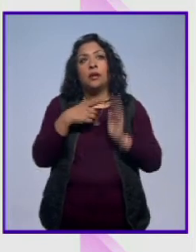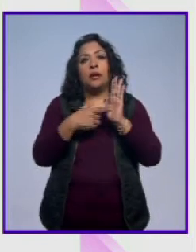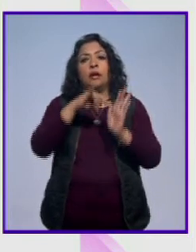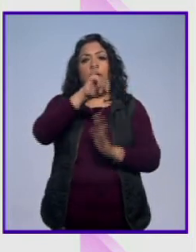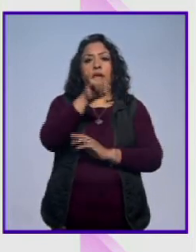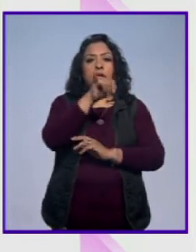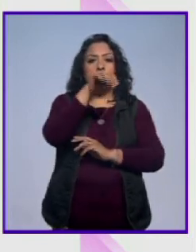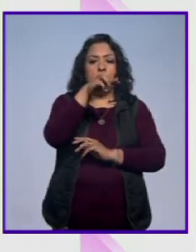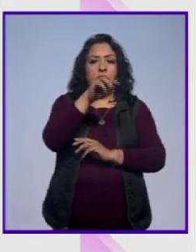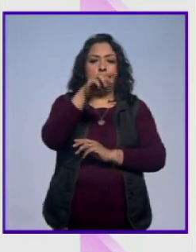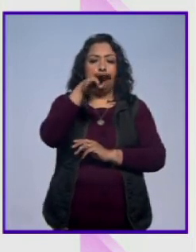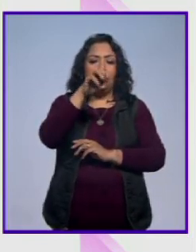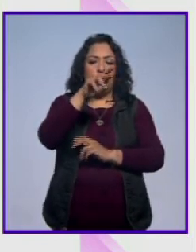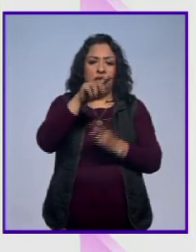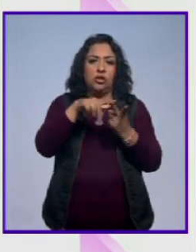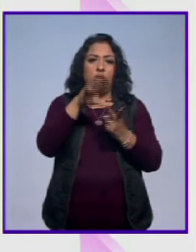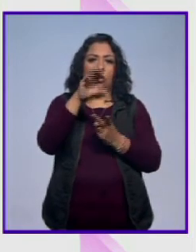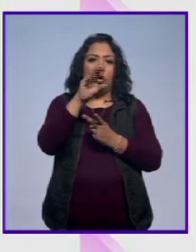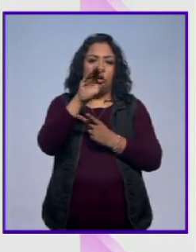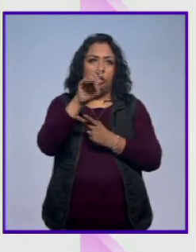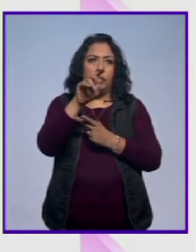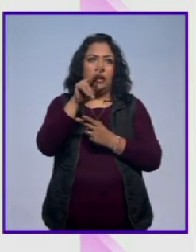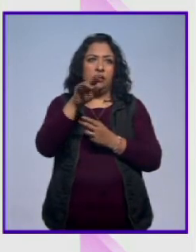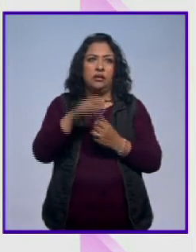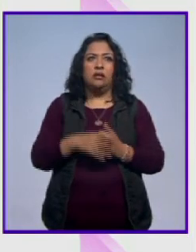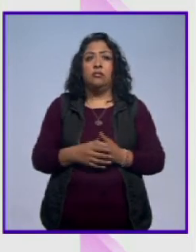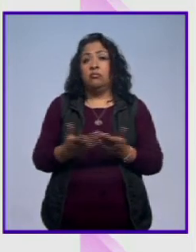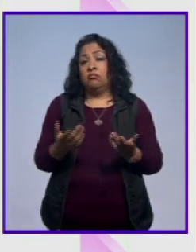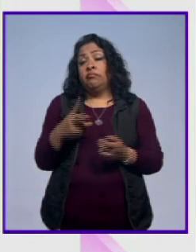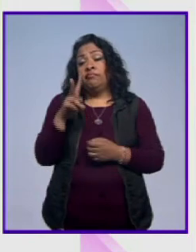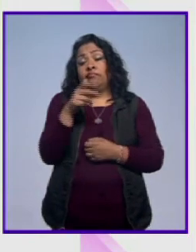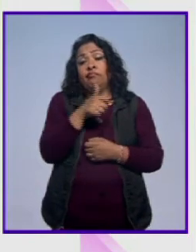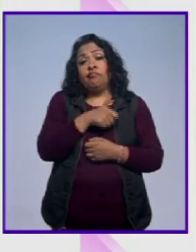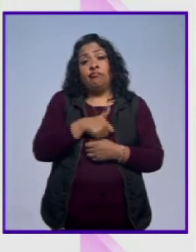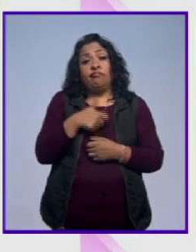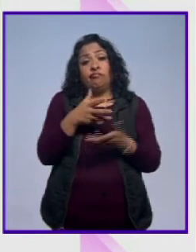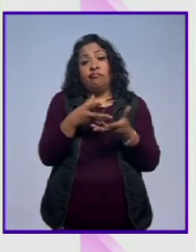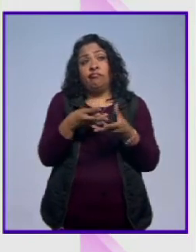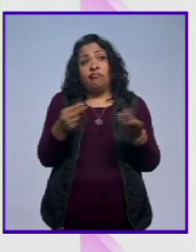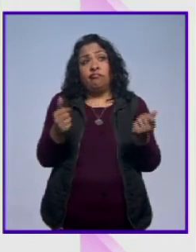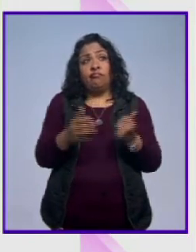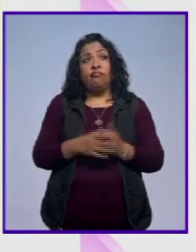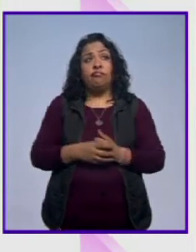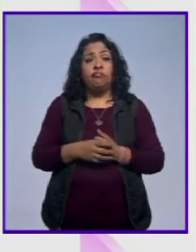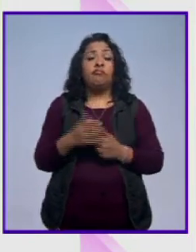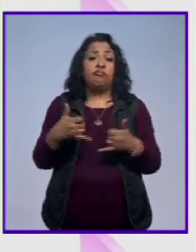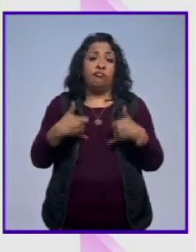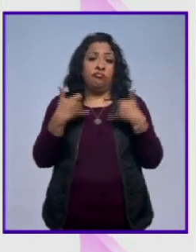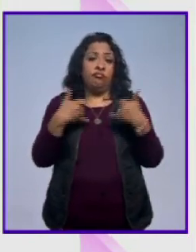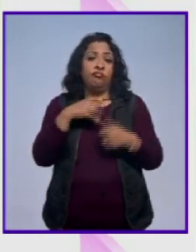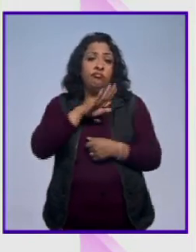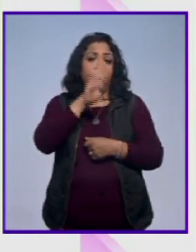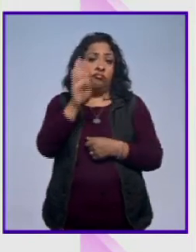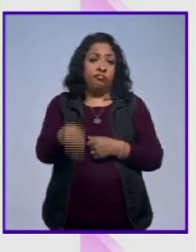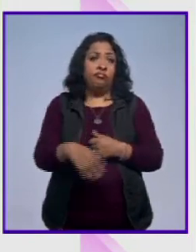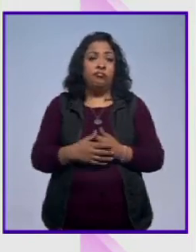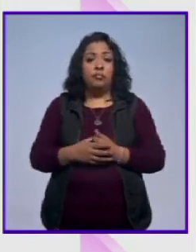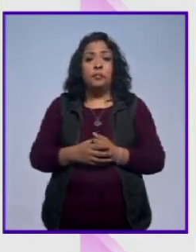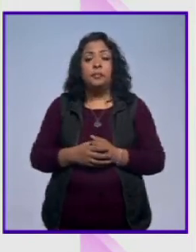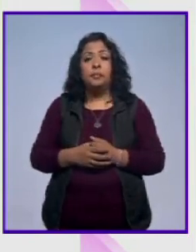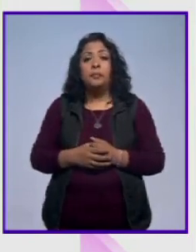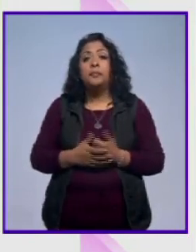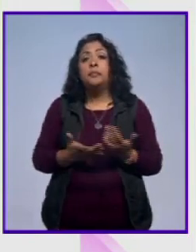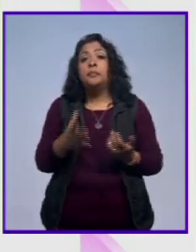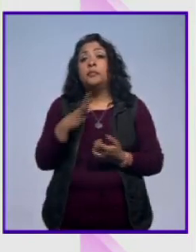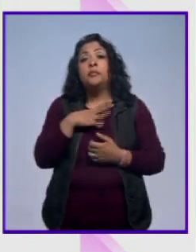Morrison entre otros que bueno desafortunadamente desaparece muy joven así es y